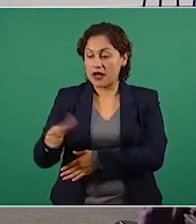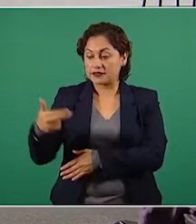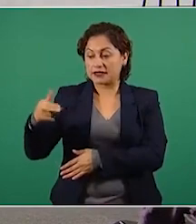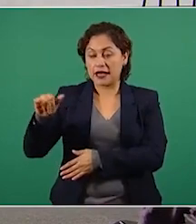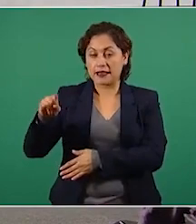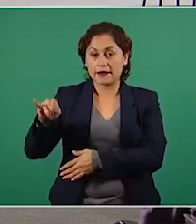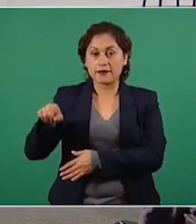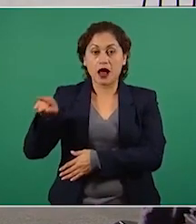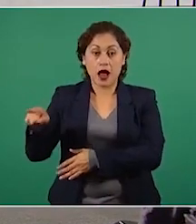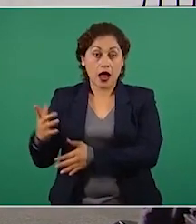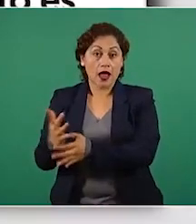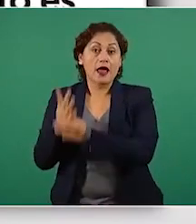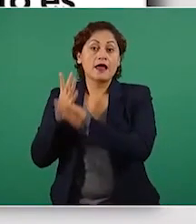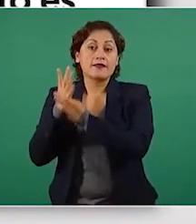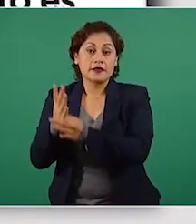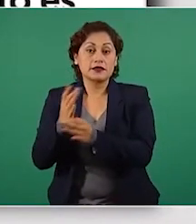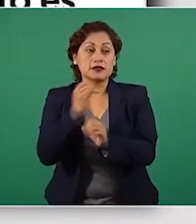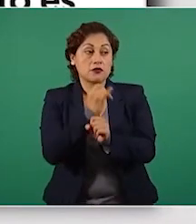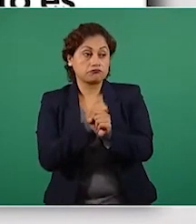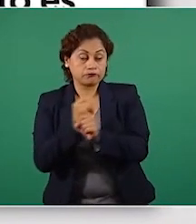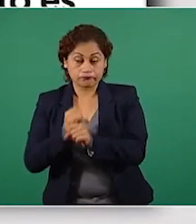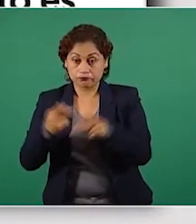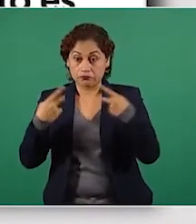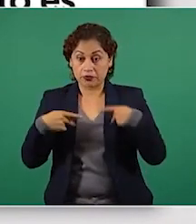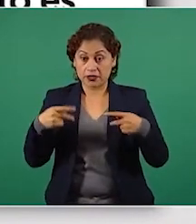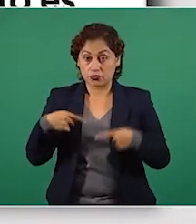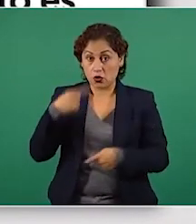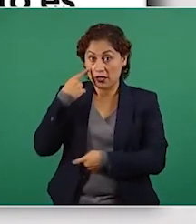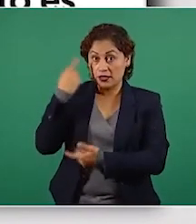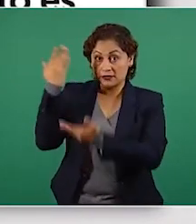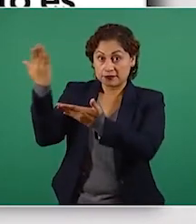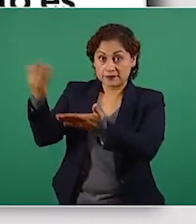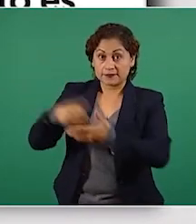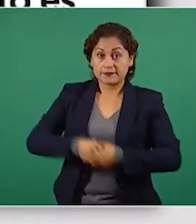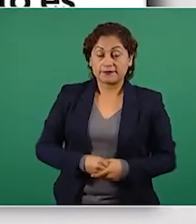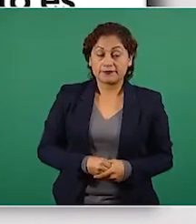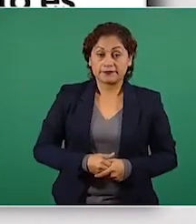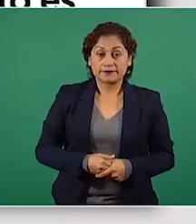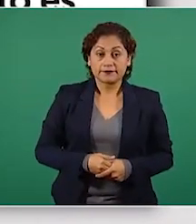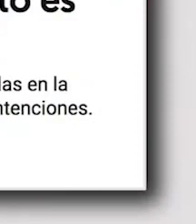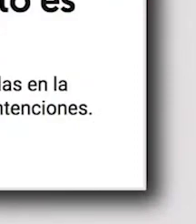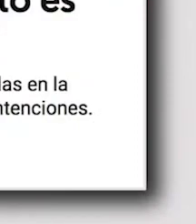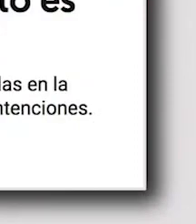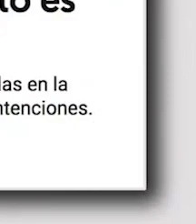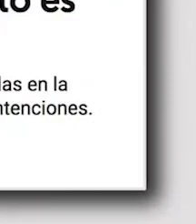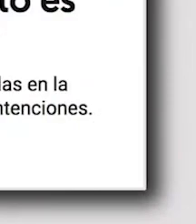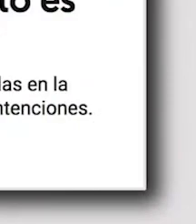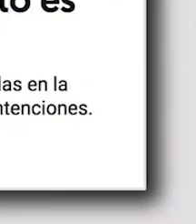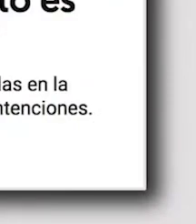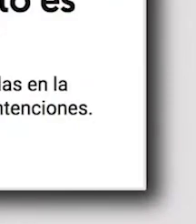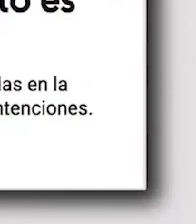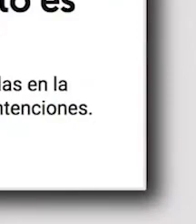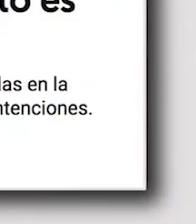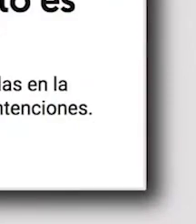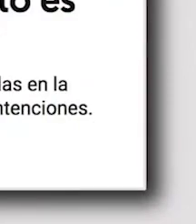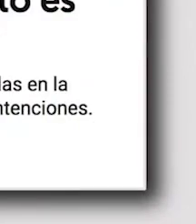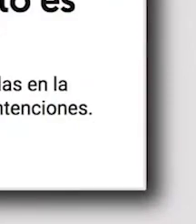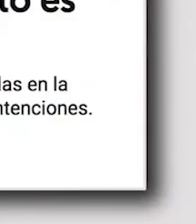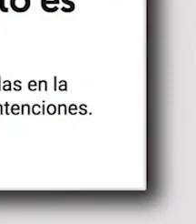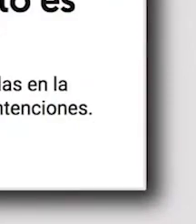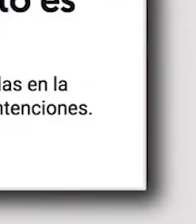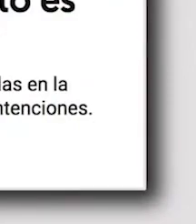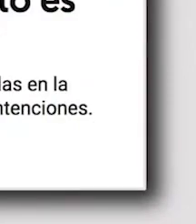asegura que beneficiarios de Sembrando Vida deforestan la selva para poder integrarse al programa del Gobierno de México.